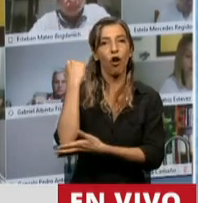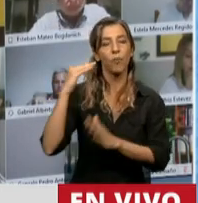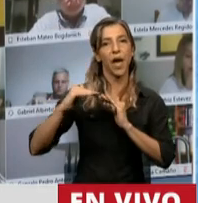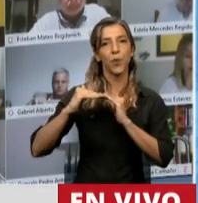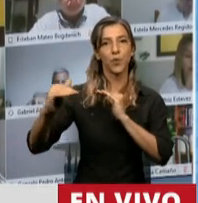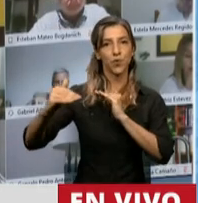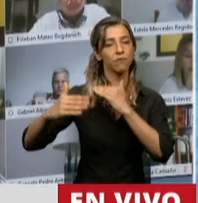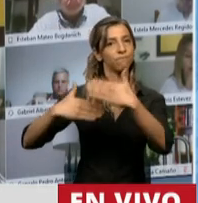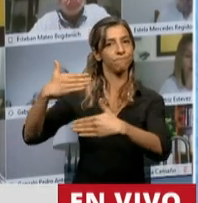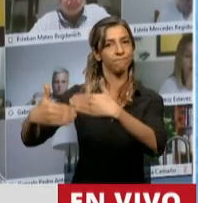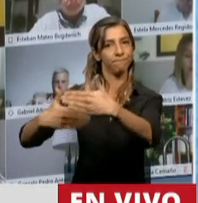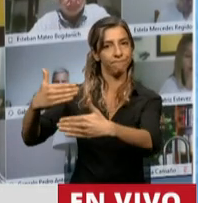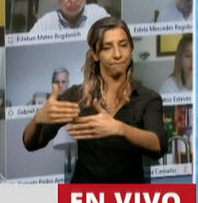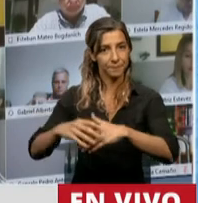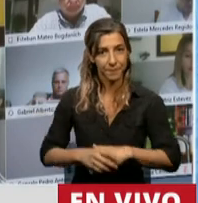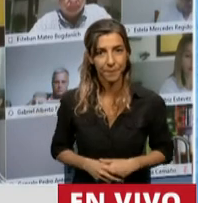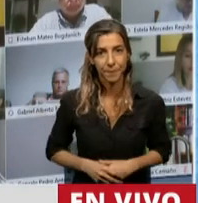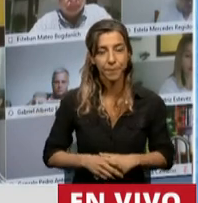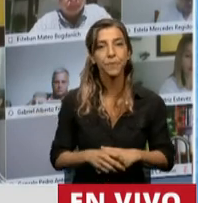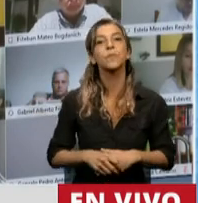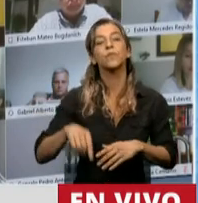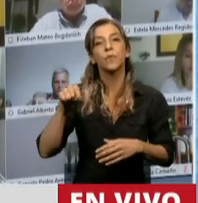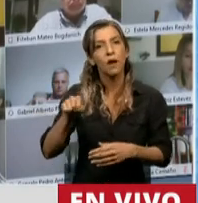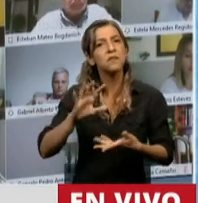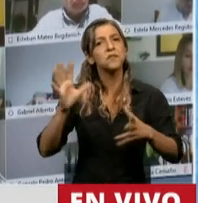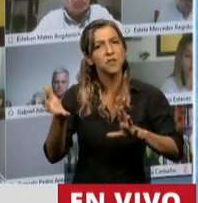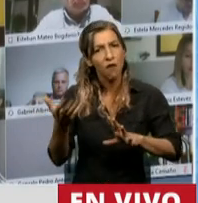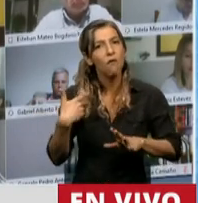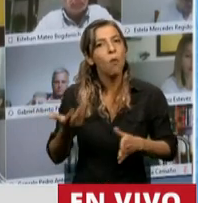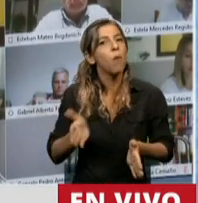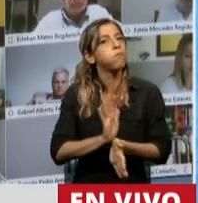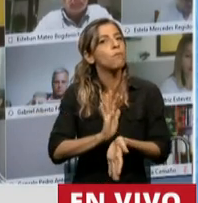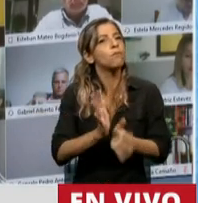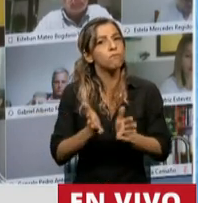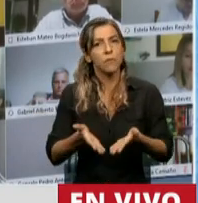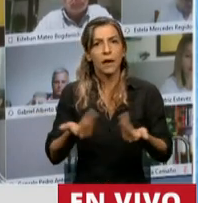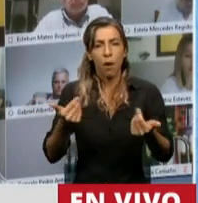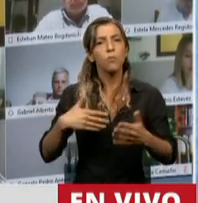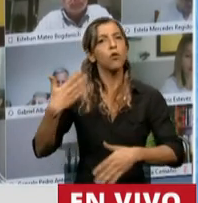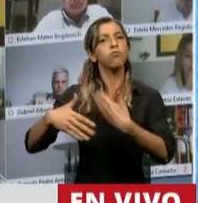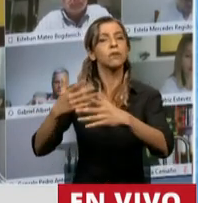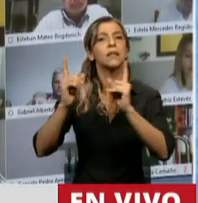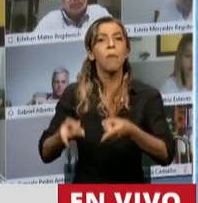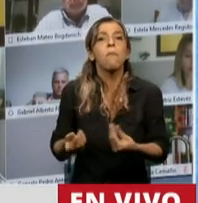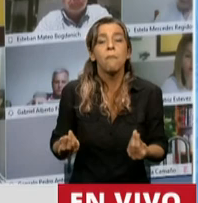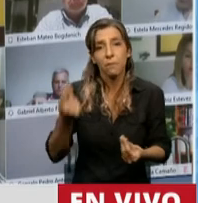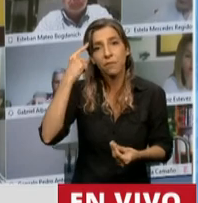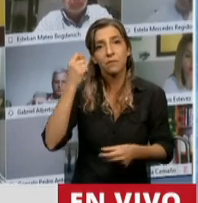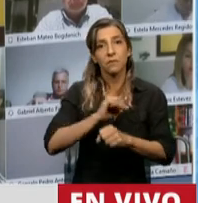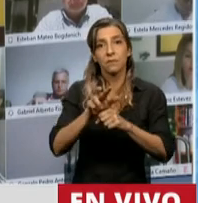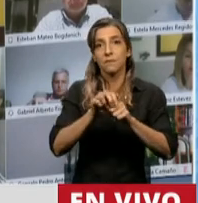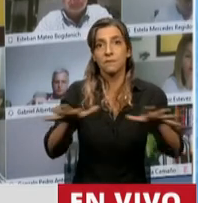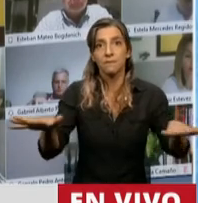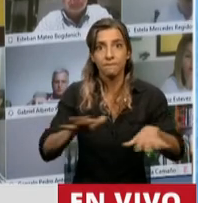canalizando recursos de forma ágil para apuntalar los efectos de la pospandemia con una